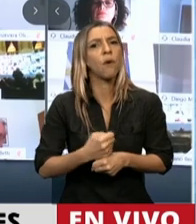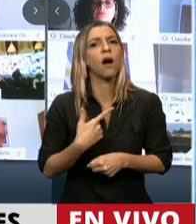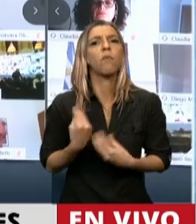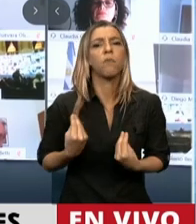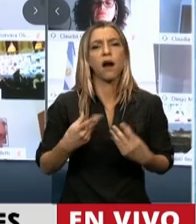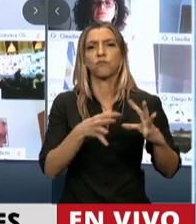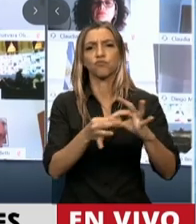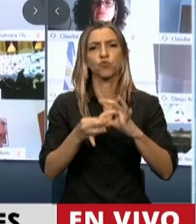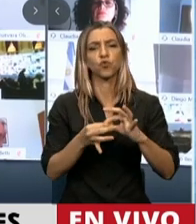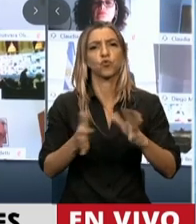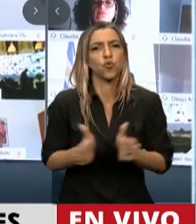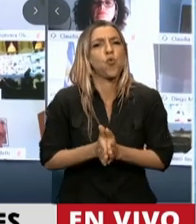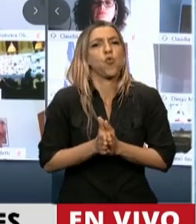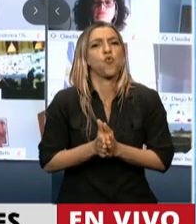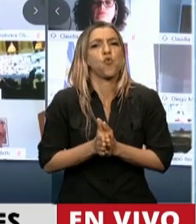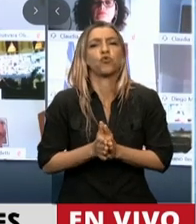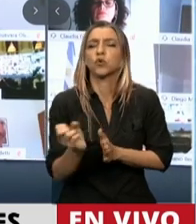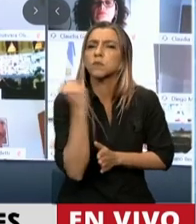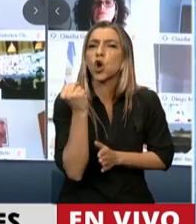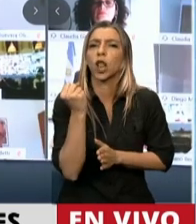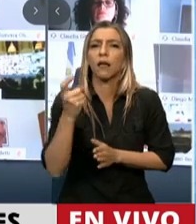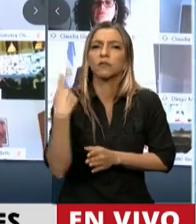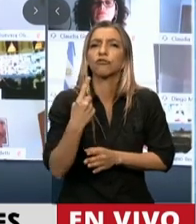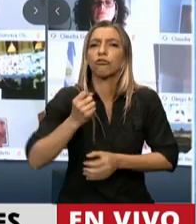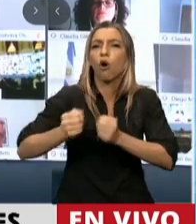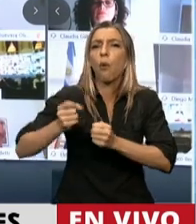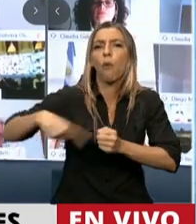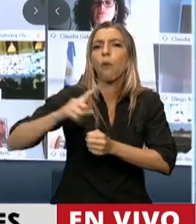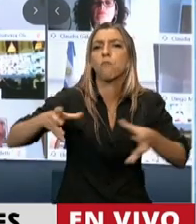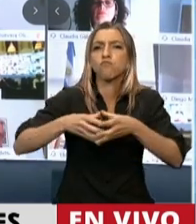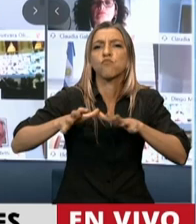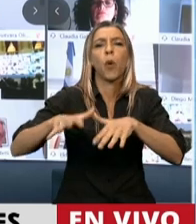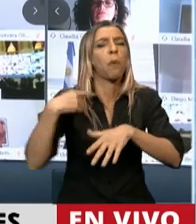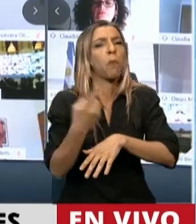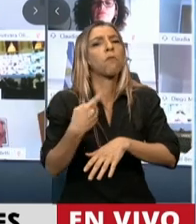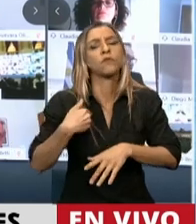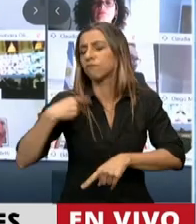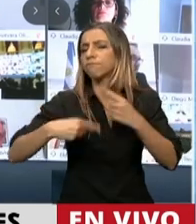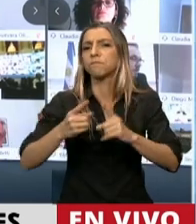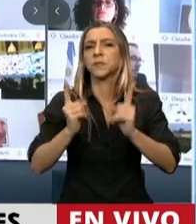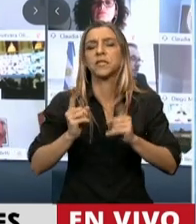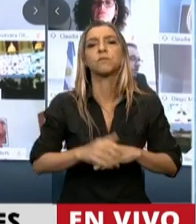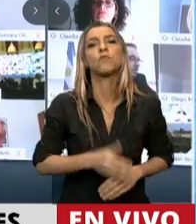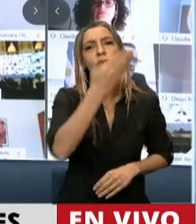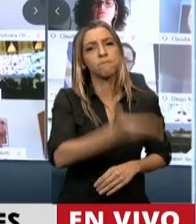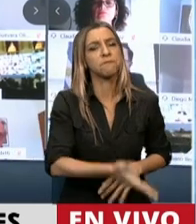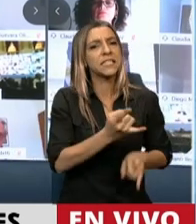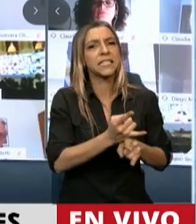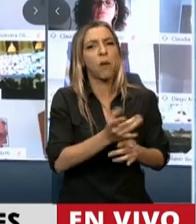lealtad del movimiento obrero. Lo que nos enseñó Ramón Ayala, a quien le habla, fue la lealtad por sobre todas las cosas.